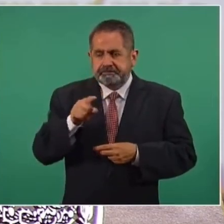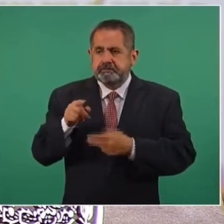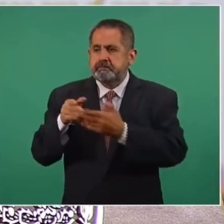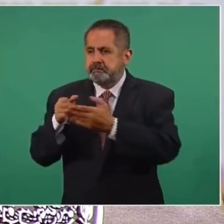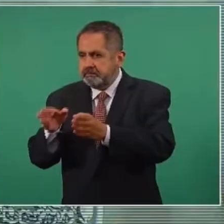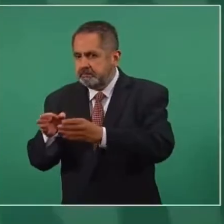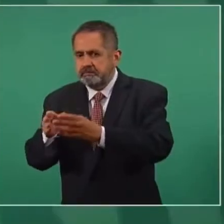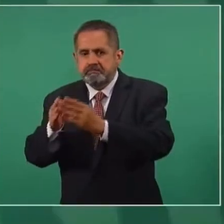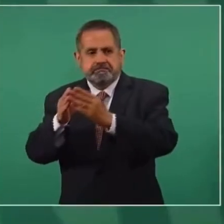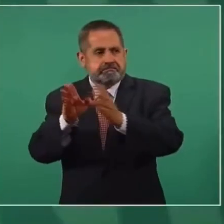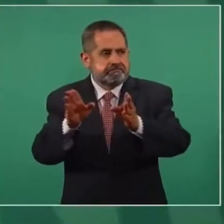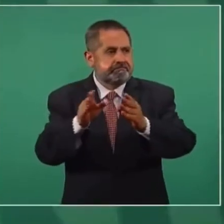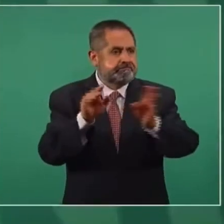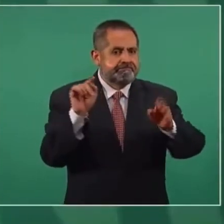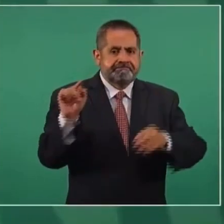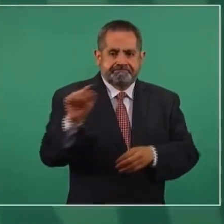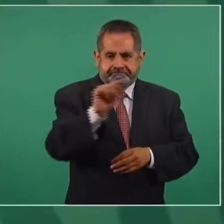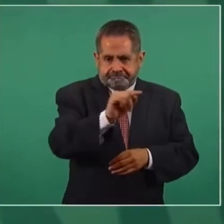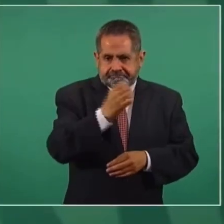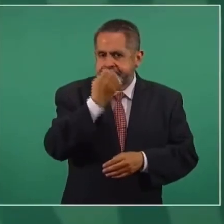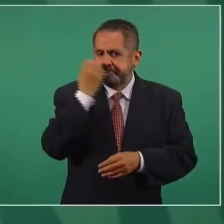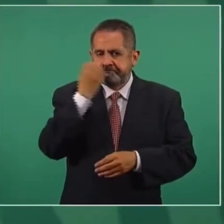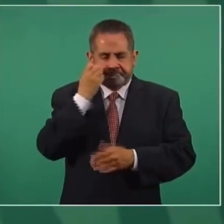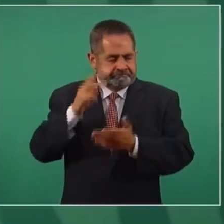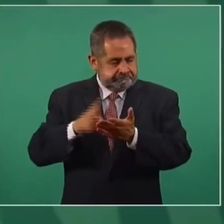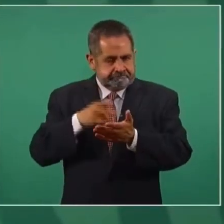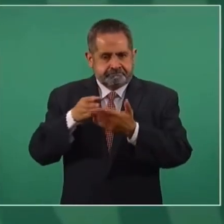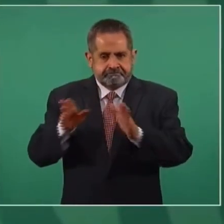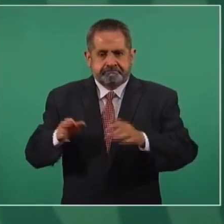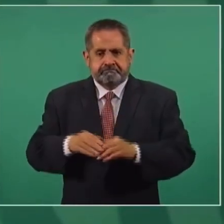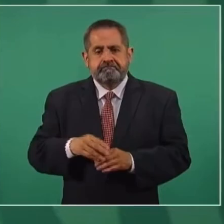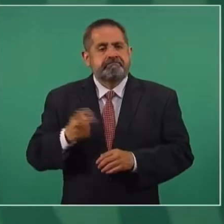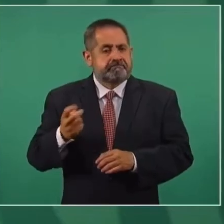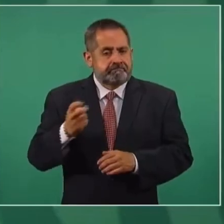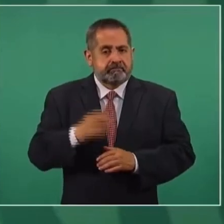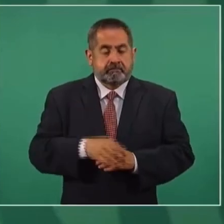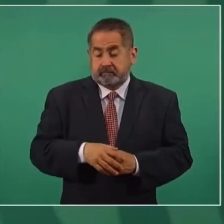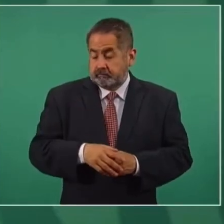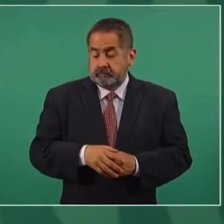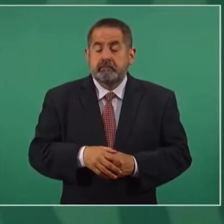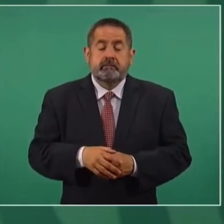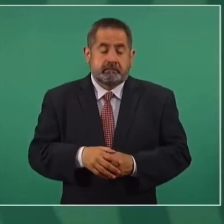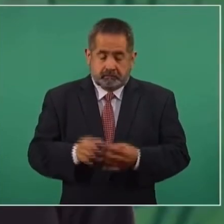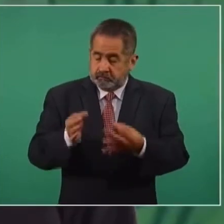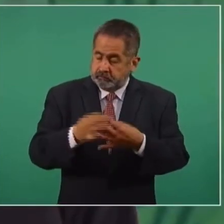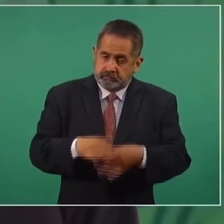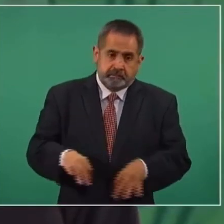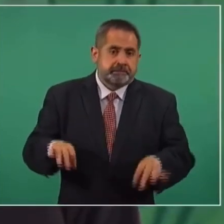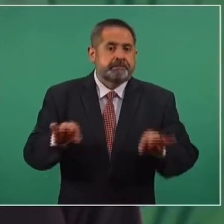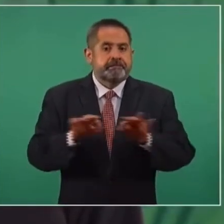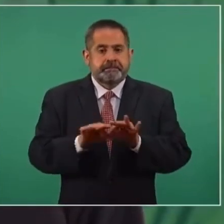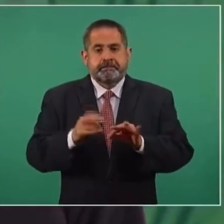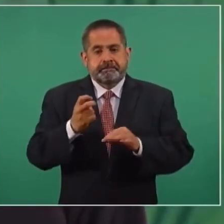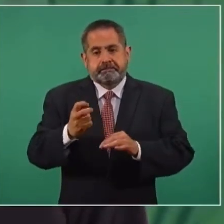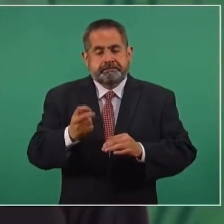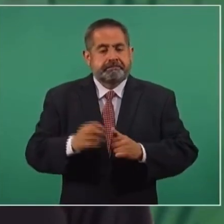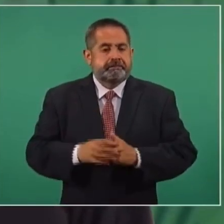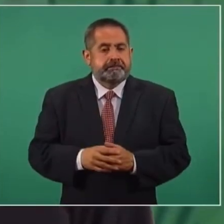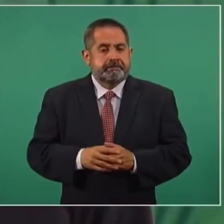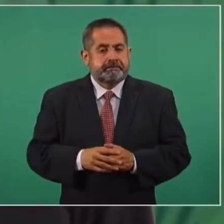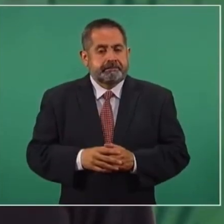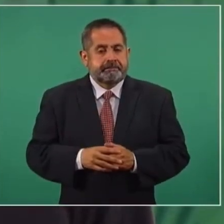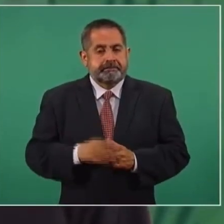en otros estados. Esto es muy importante, que